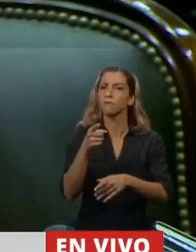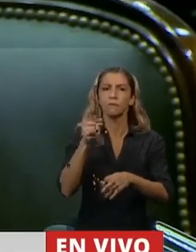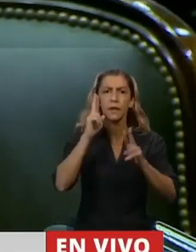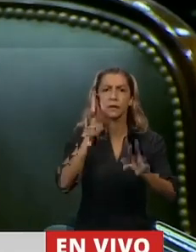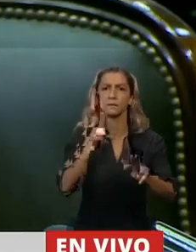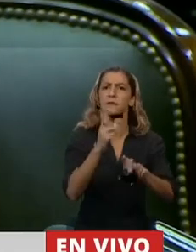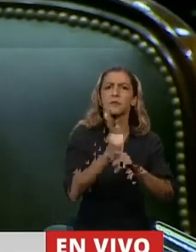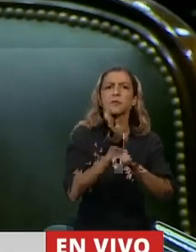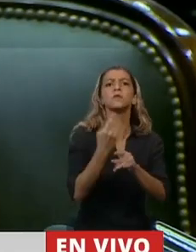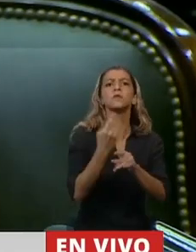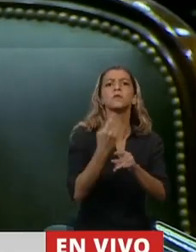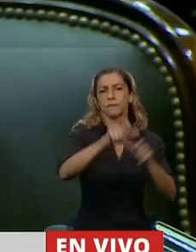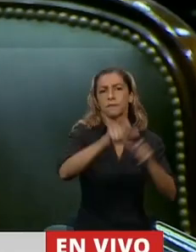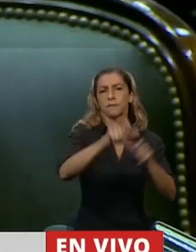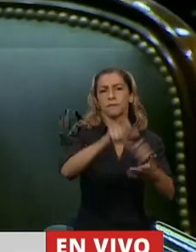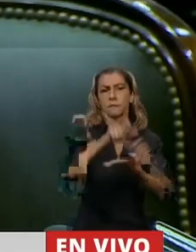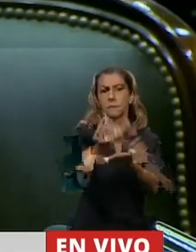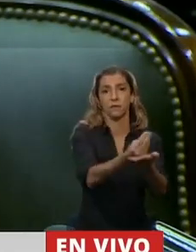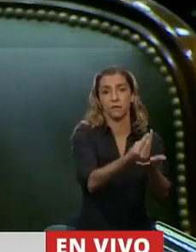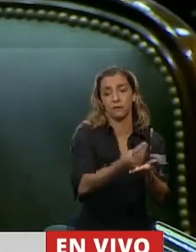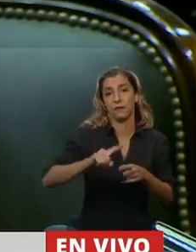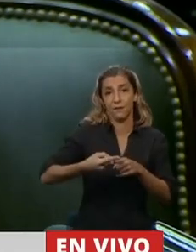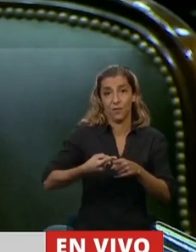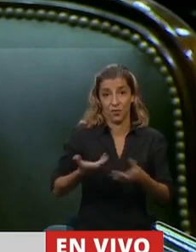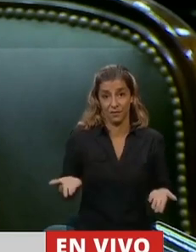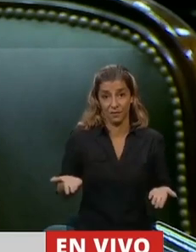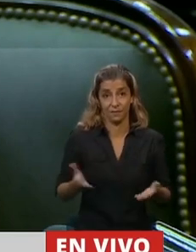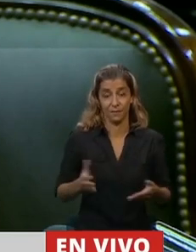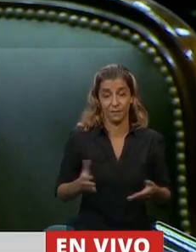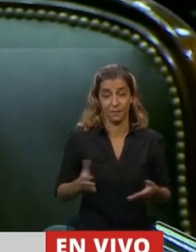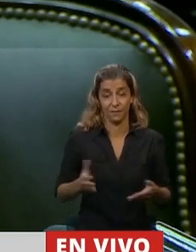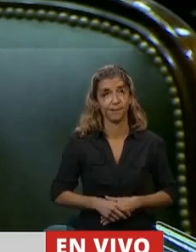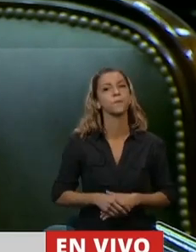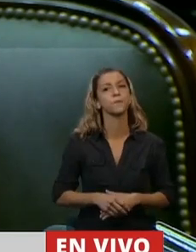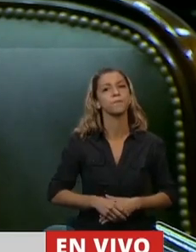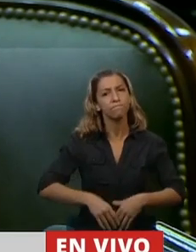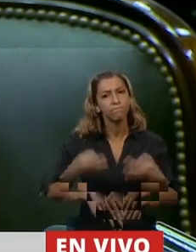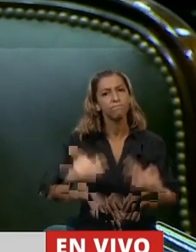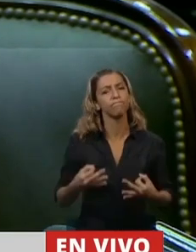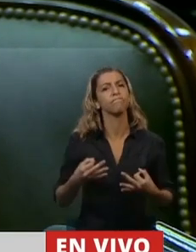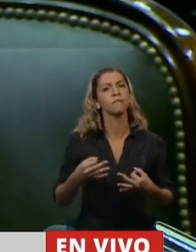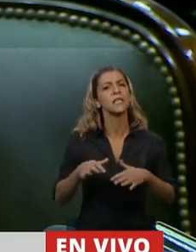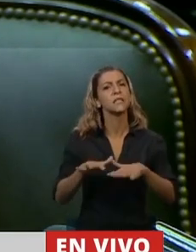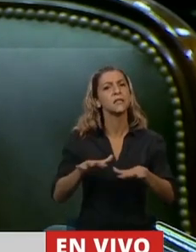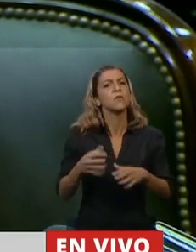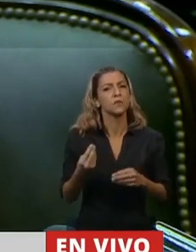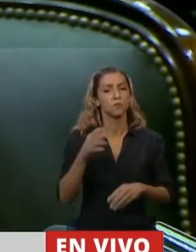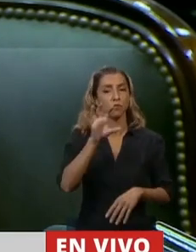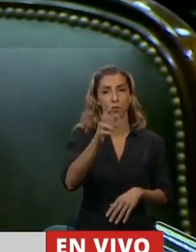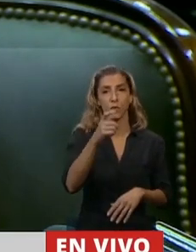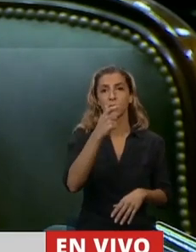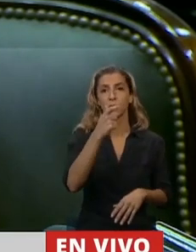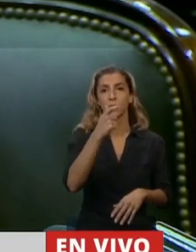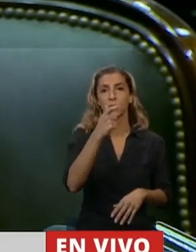política y que la ejercen en los lugares legislativos. El hecho concreto proviene de la provincia de Mendoza, en la